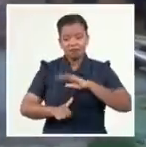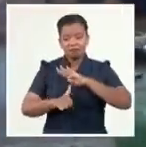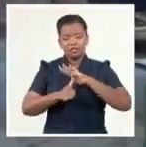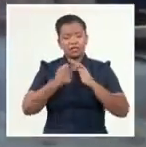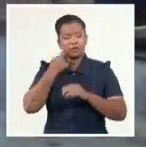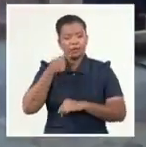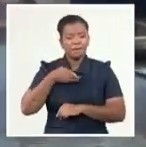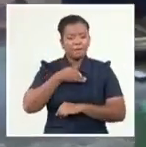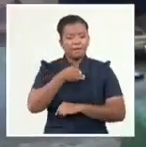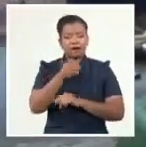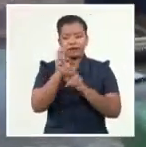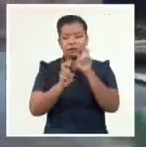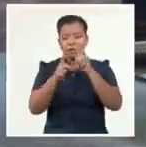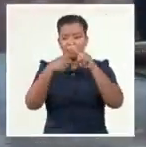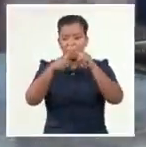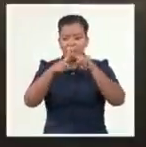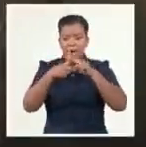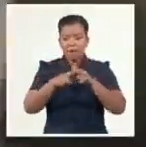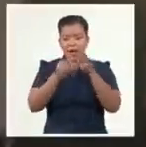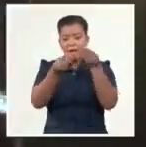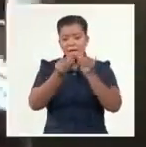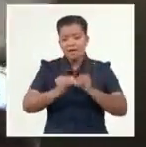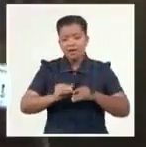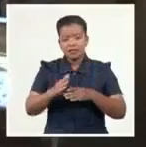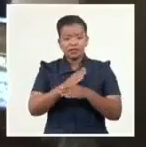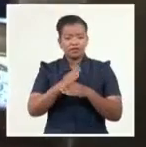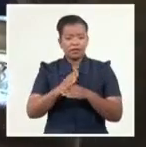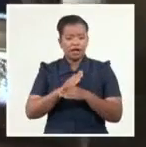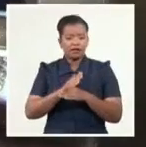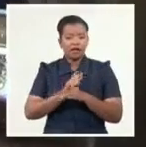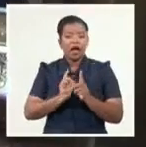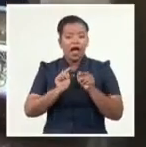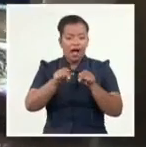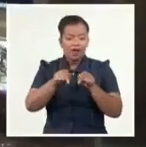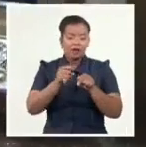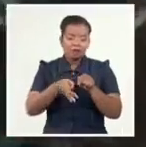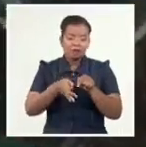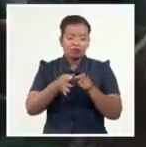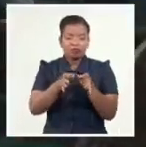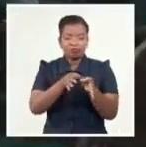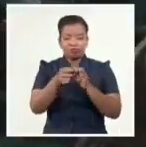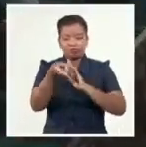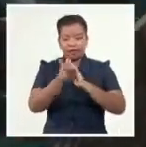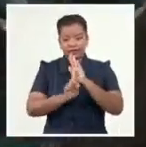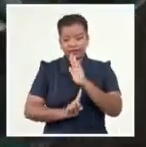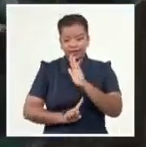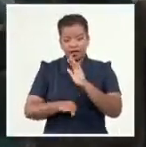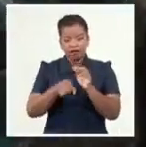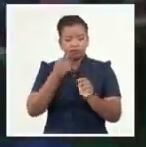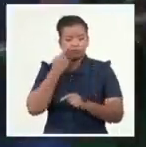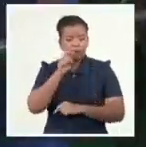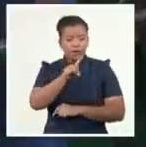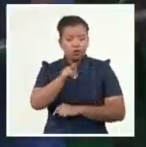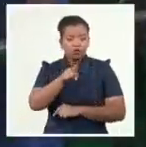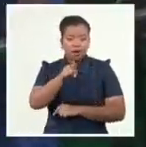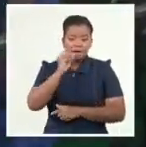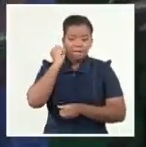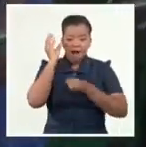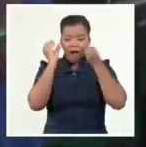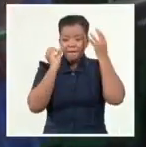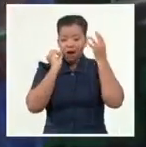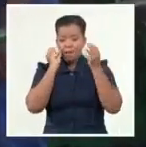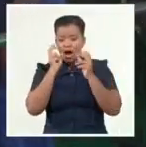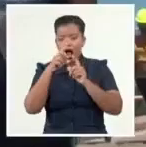se fabrican o reparan gran parte de las piezas empleadas aquí para la generación de electricidad, donde conoció de la inventiva de obreros,